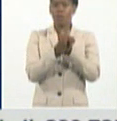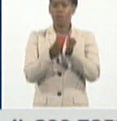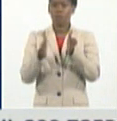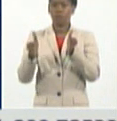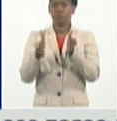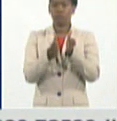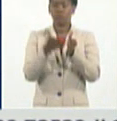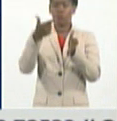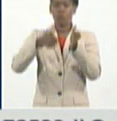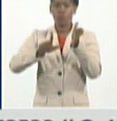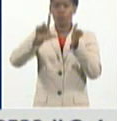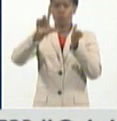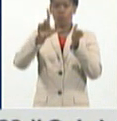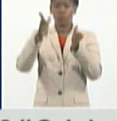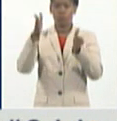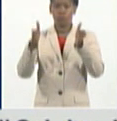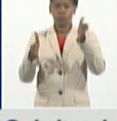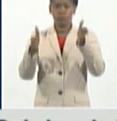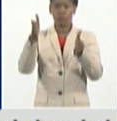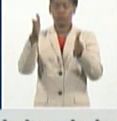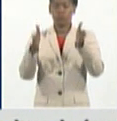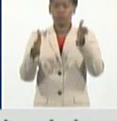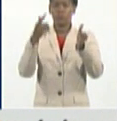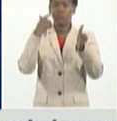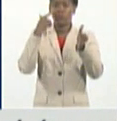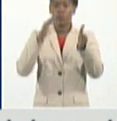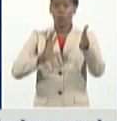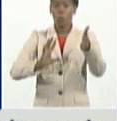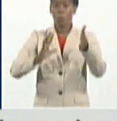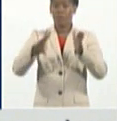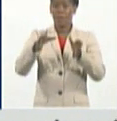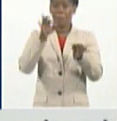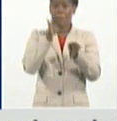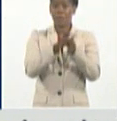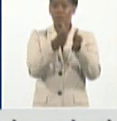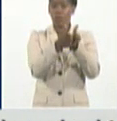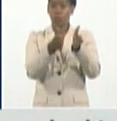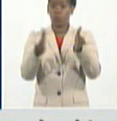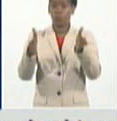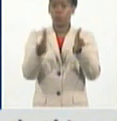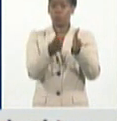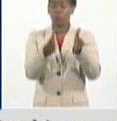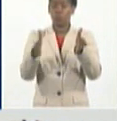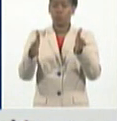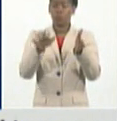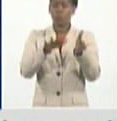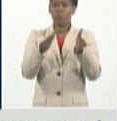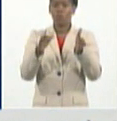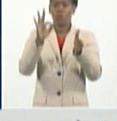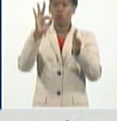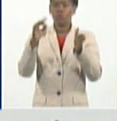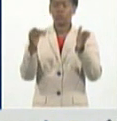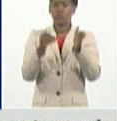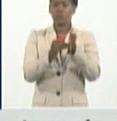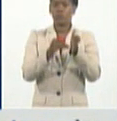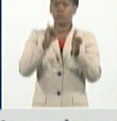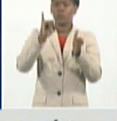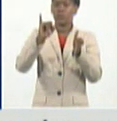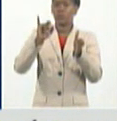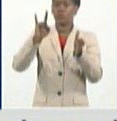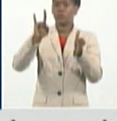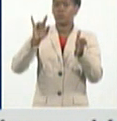todos sabemos lo complejo que se viene desarrollando, se acumulan 8,698